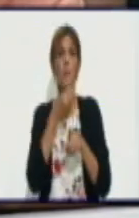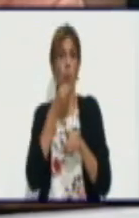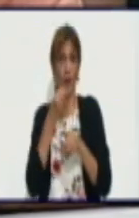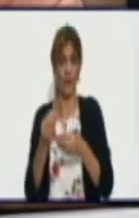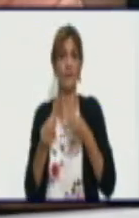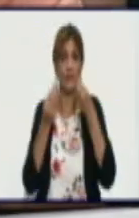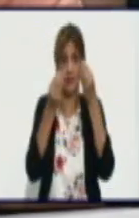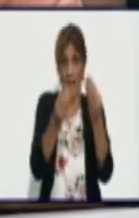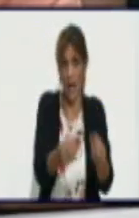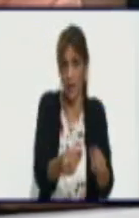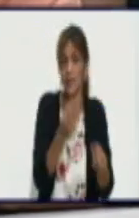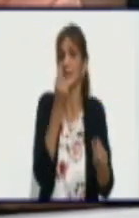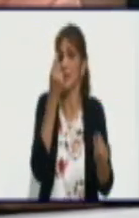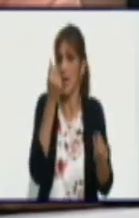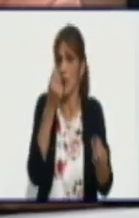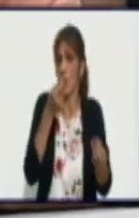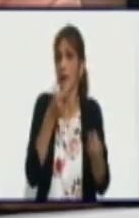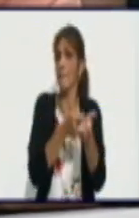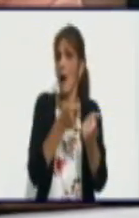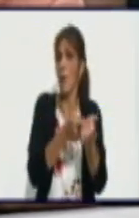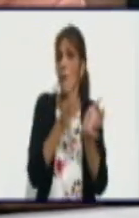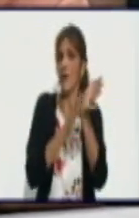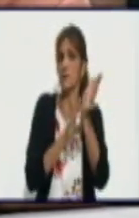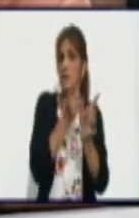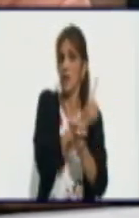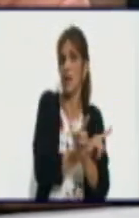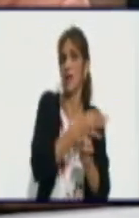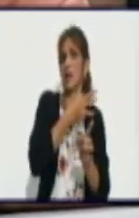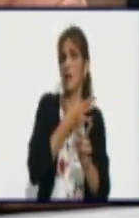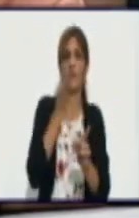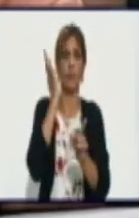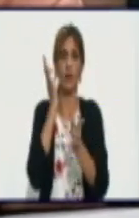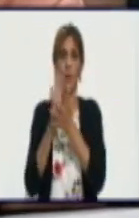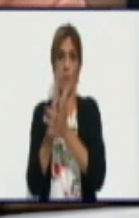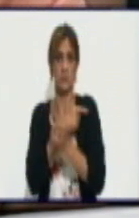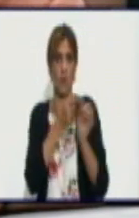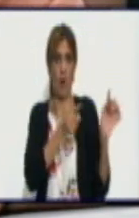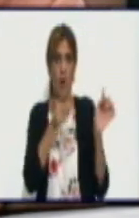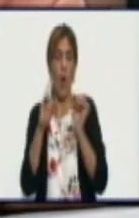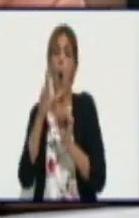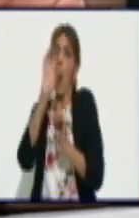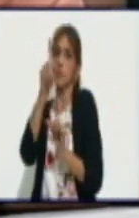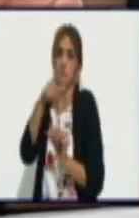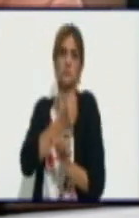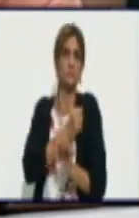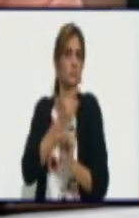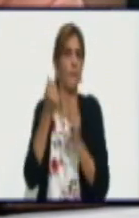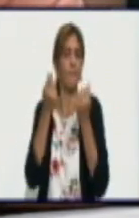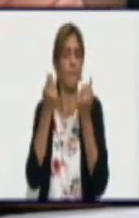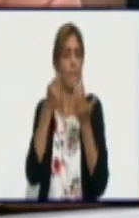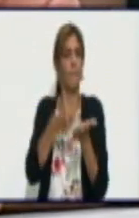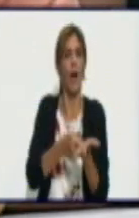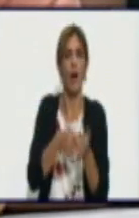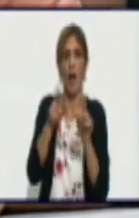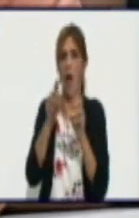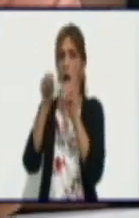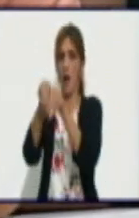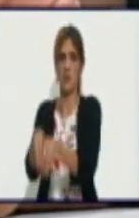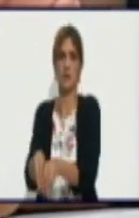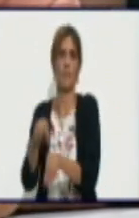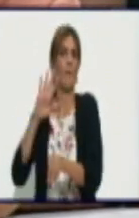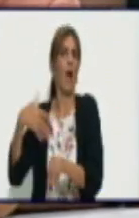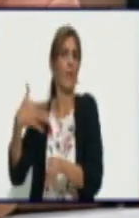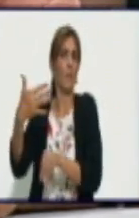al productor en efectivo o usted lo deja como pago anticipado del servicio que va a recibir en lo adelante.